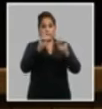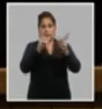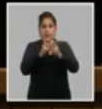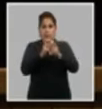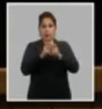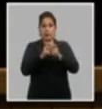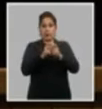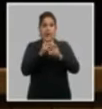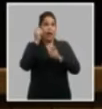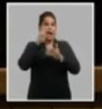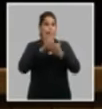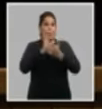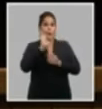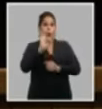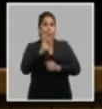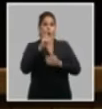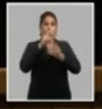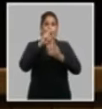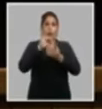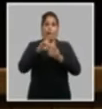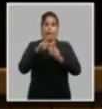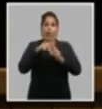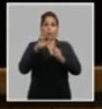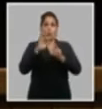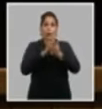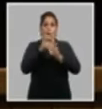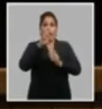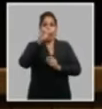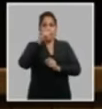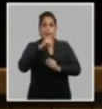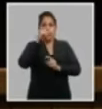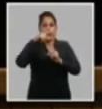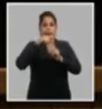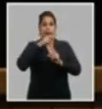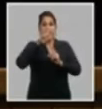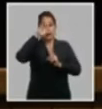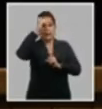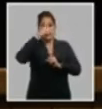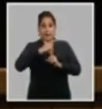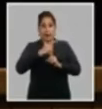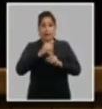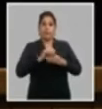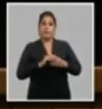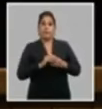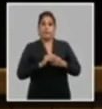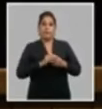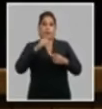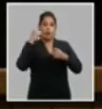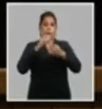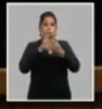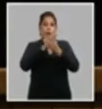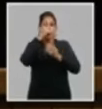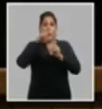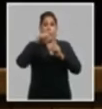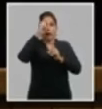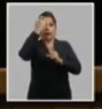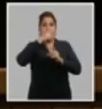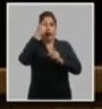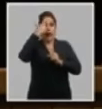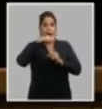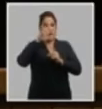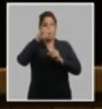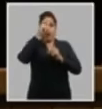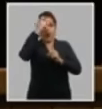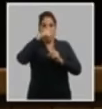Ramón Espinosa Martín Roberto Morales Ofeda Teresa Amarelle Boué y Marta Ayala Ávila